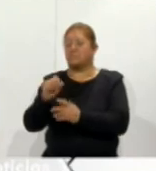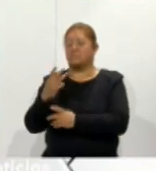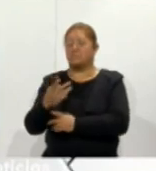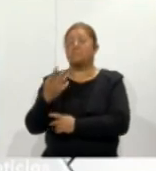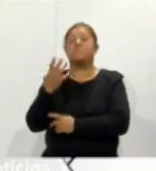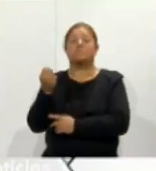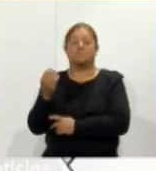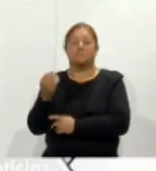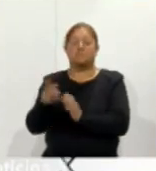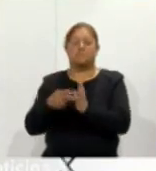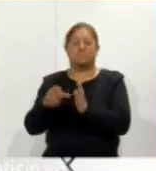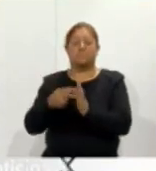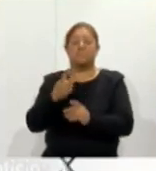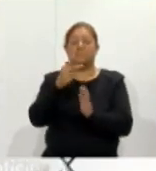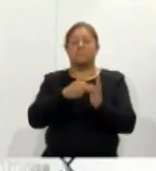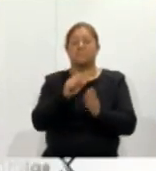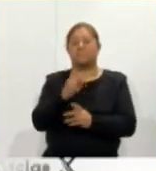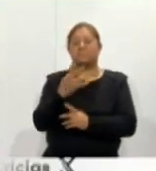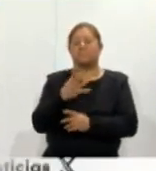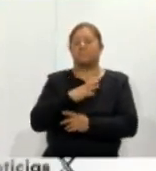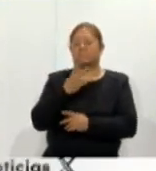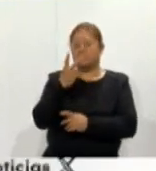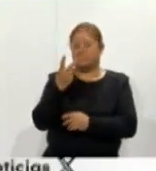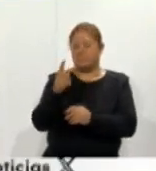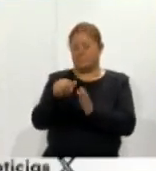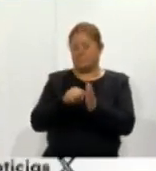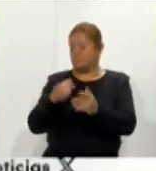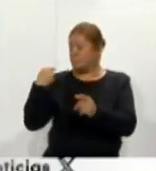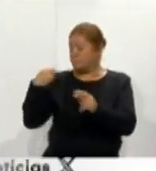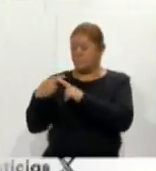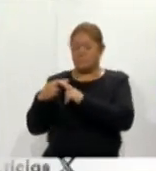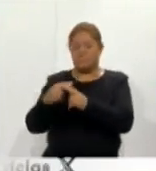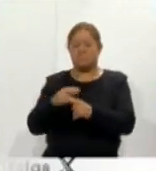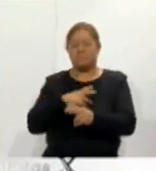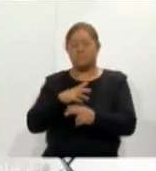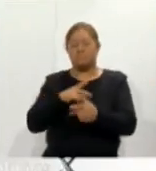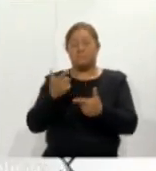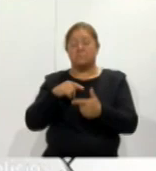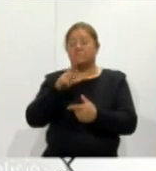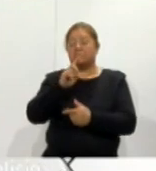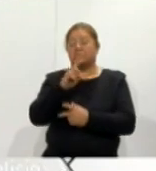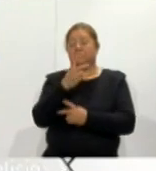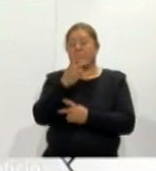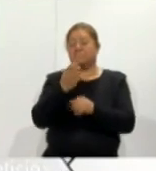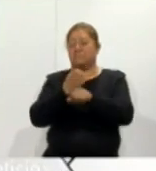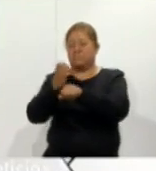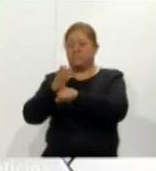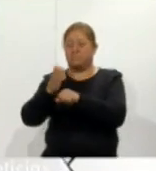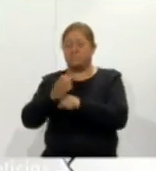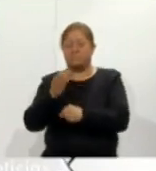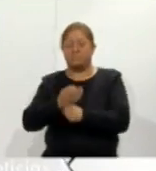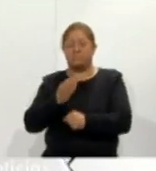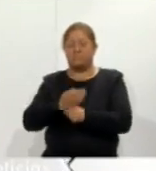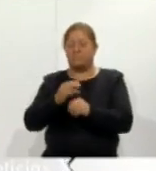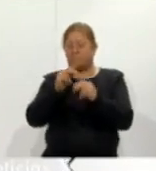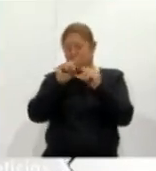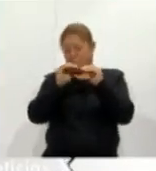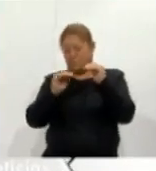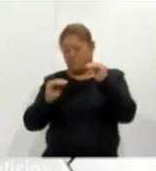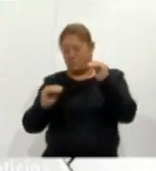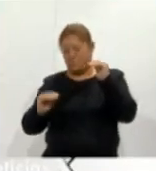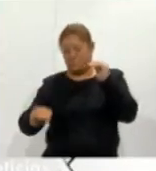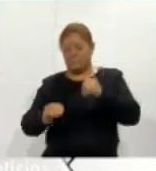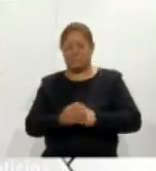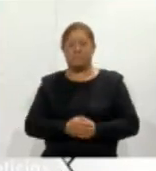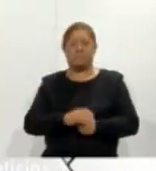2024 la entidad registró en los últimos dos meses el menor índice delictivo de las 32 entidades federativas. Con información de la redacción,